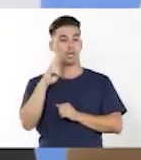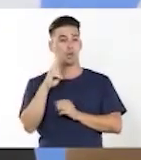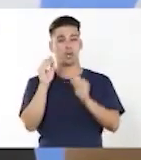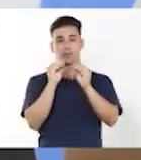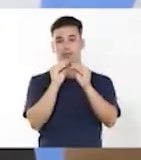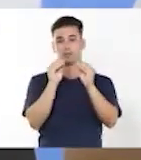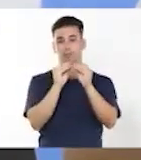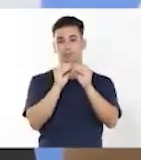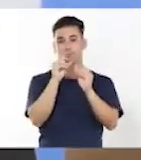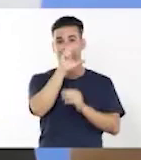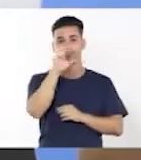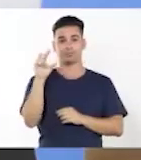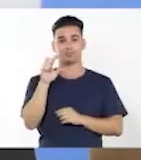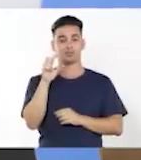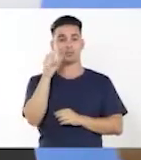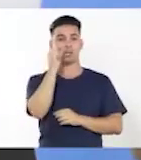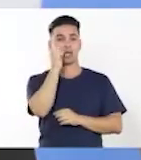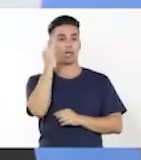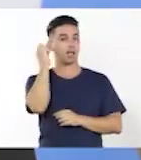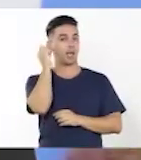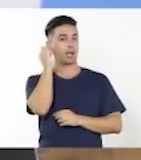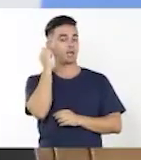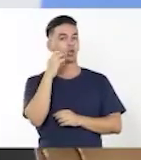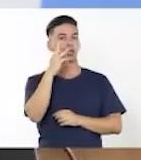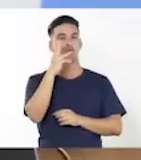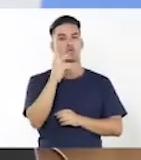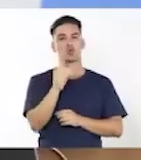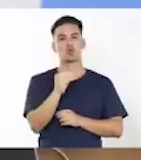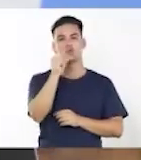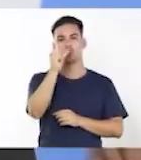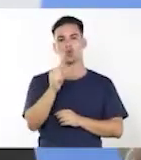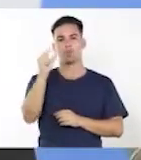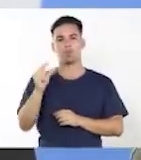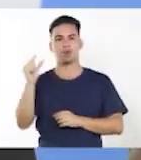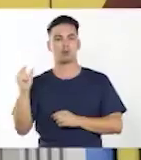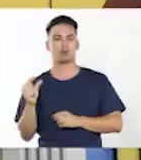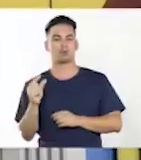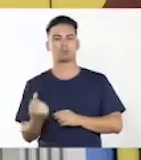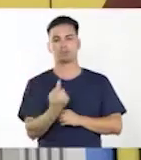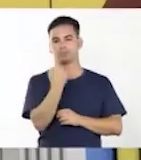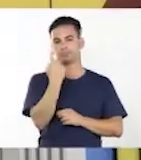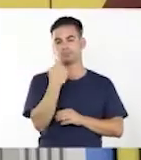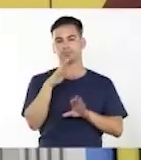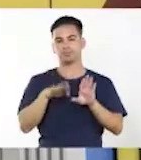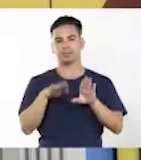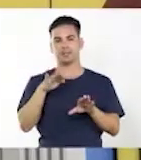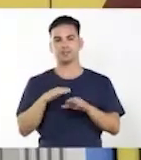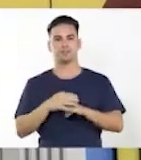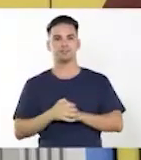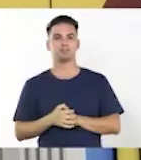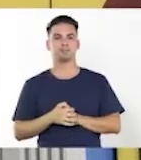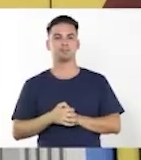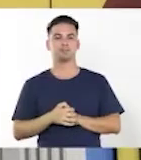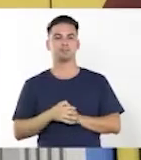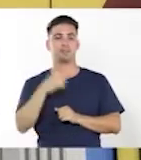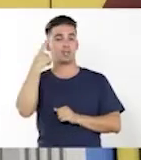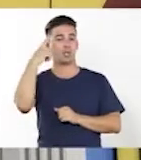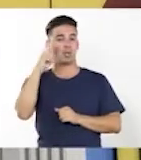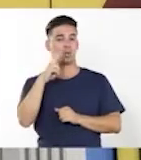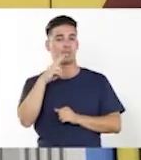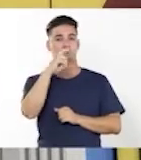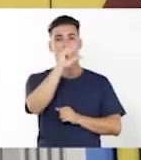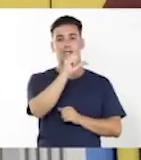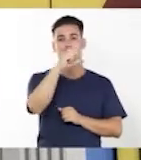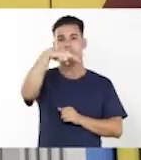género y número. Bien, vamos entonces al recordatorio en cuanto